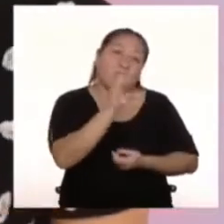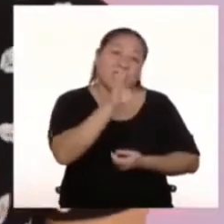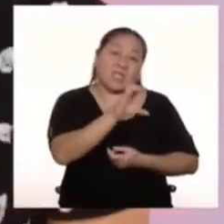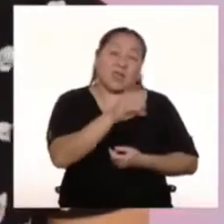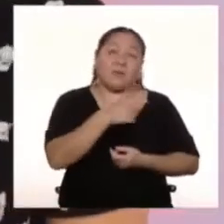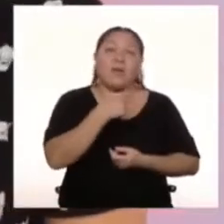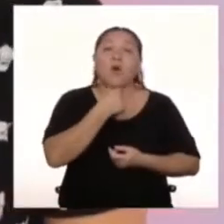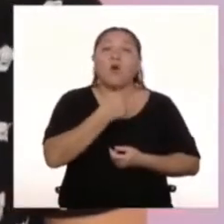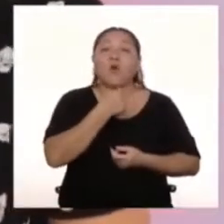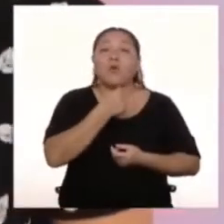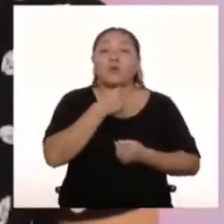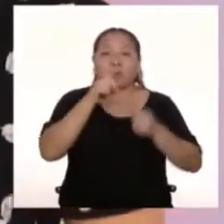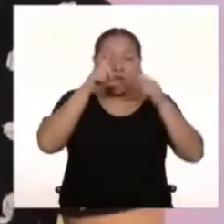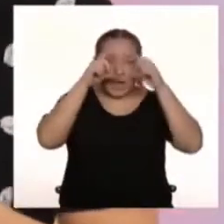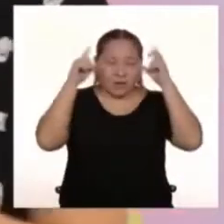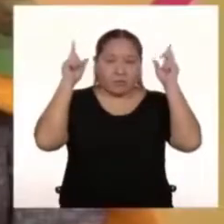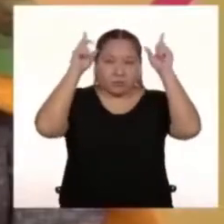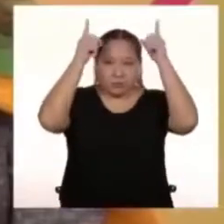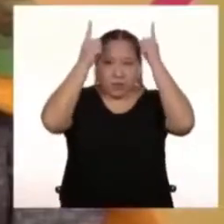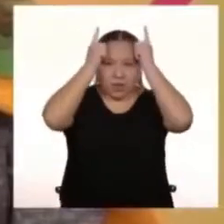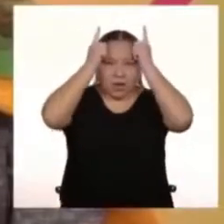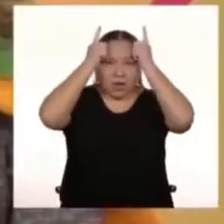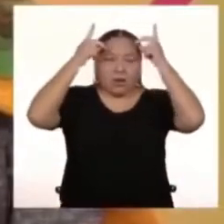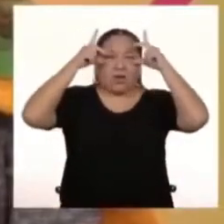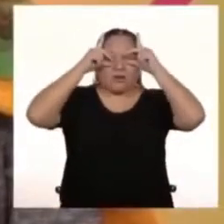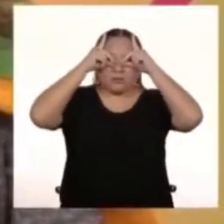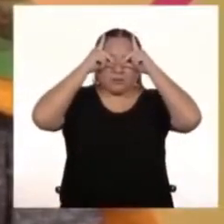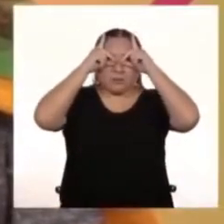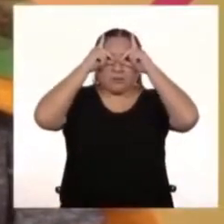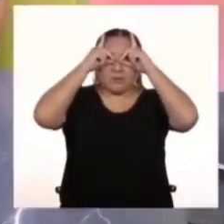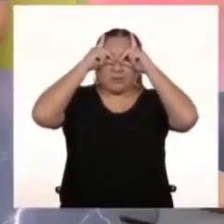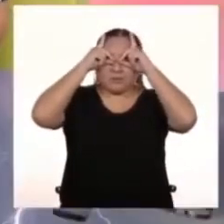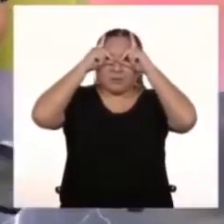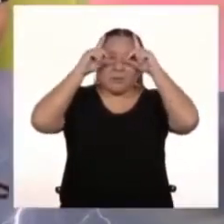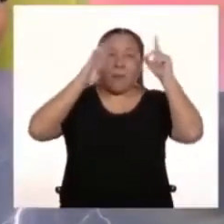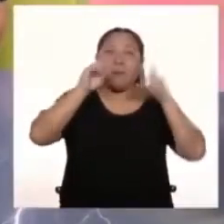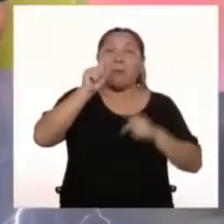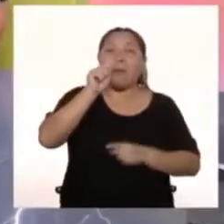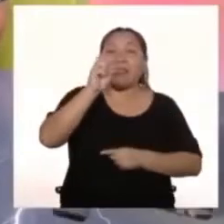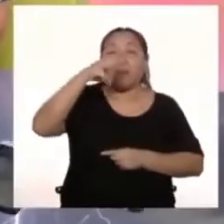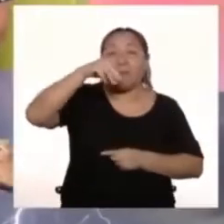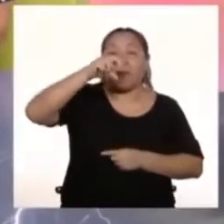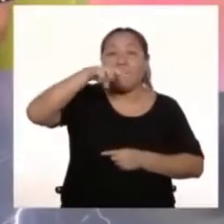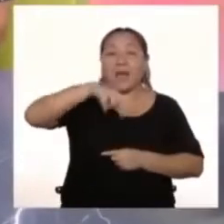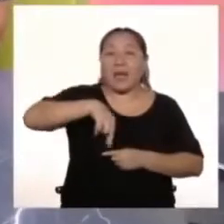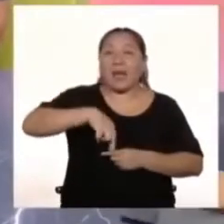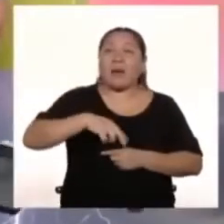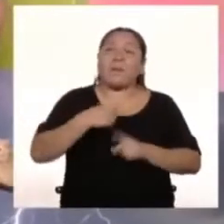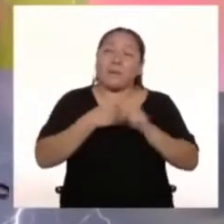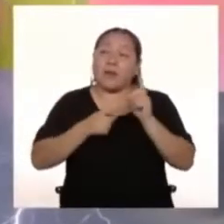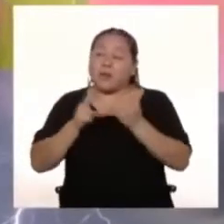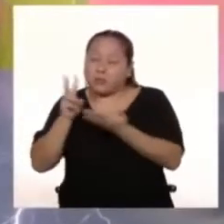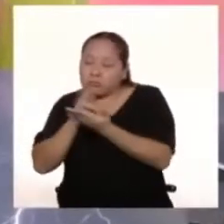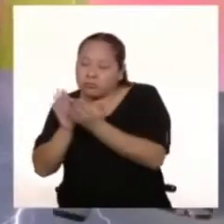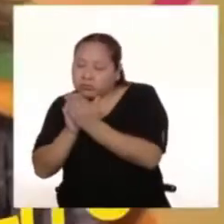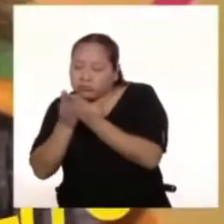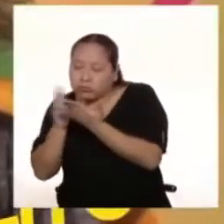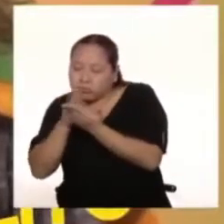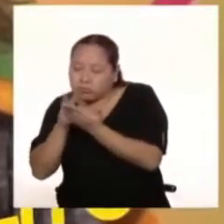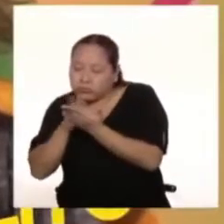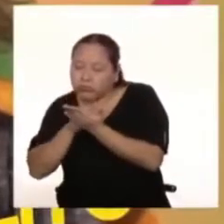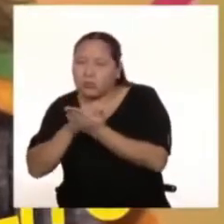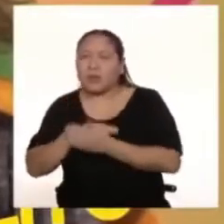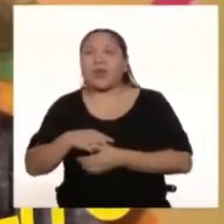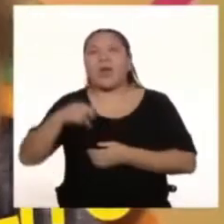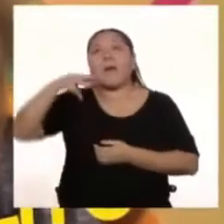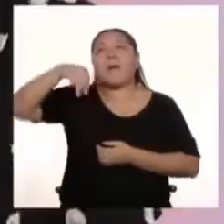Batman Pero creo que en lo que más he consumido Más he visto, leído Es Marvel Entonces creo que sí me considero un poco más Marvelita Que DC